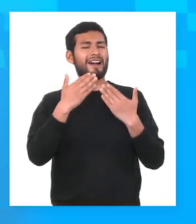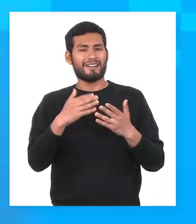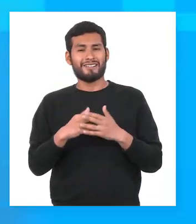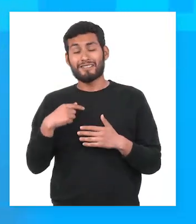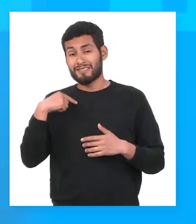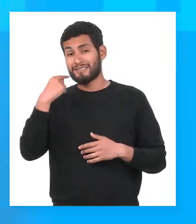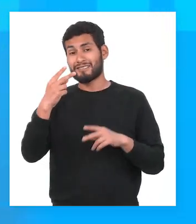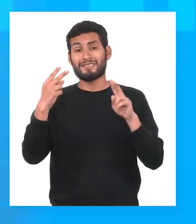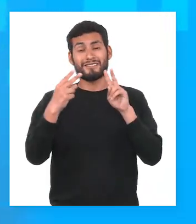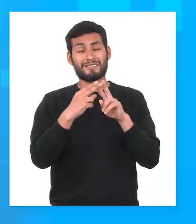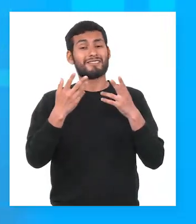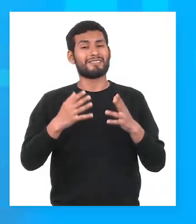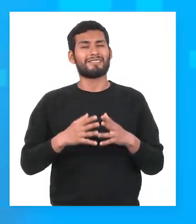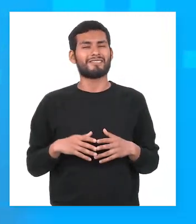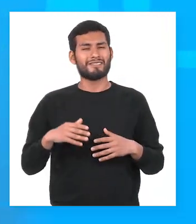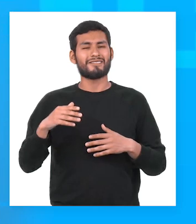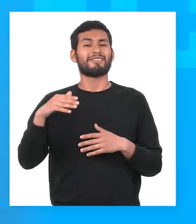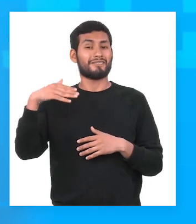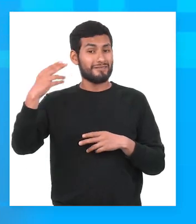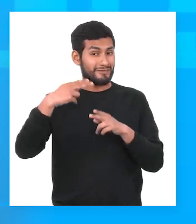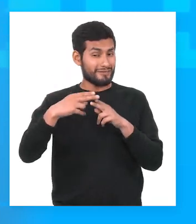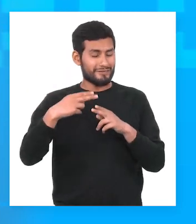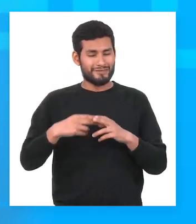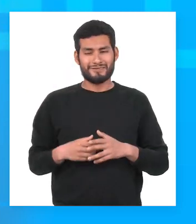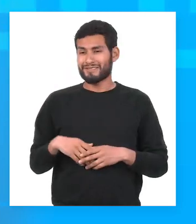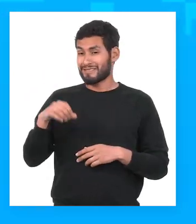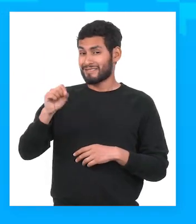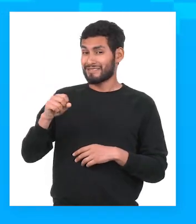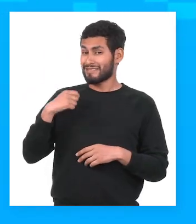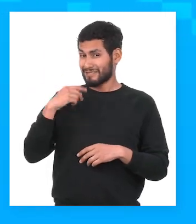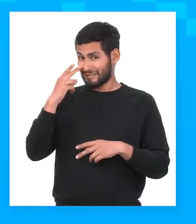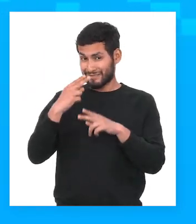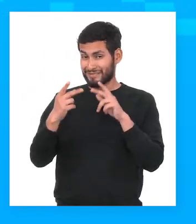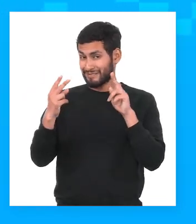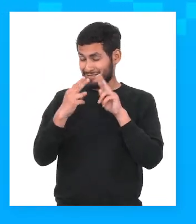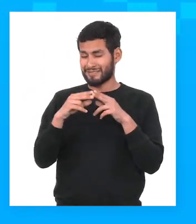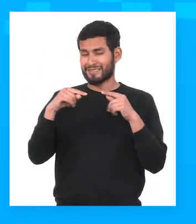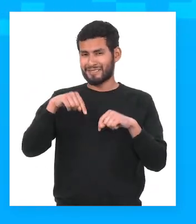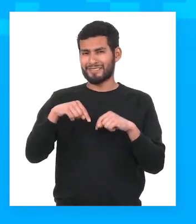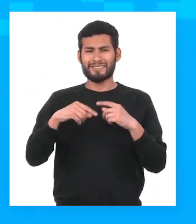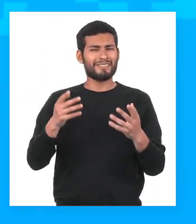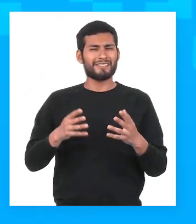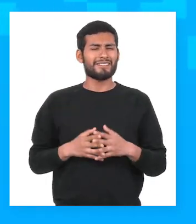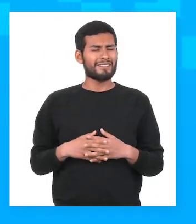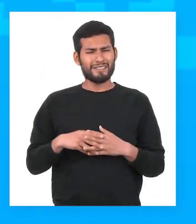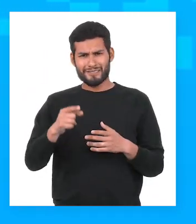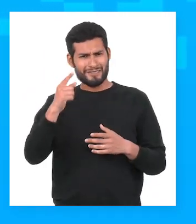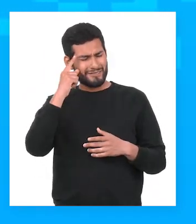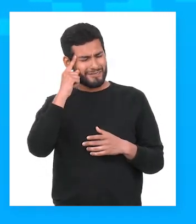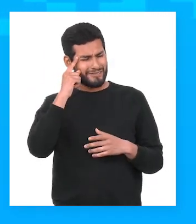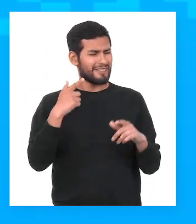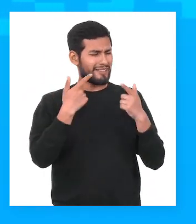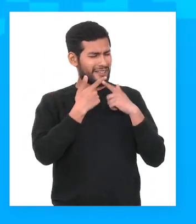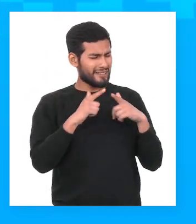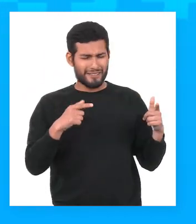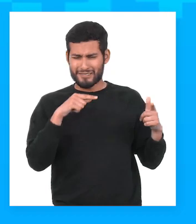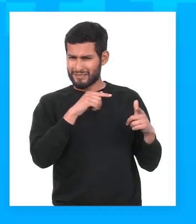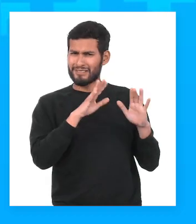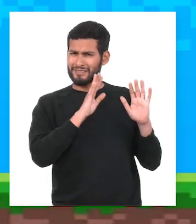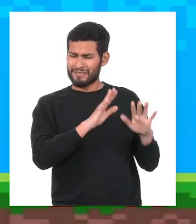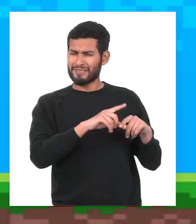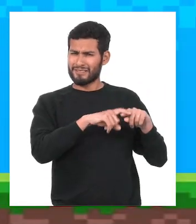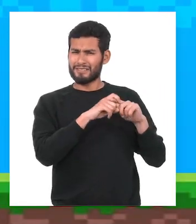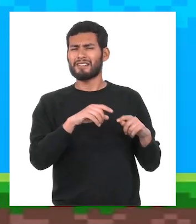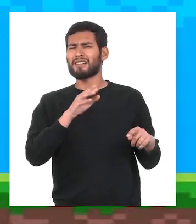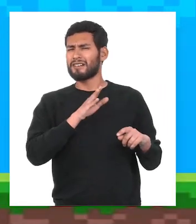Profe, muchas gracias. Nos volveremos a reencontrar en un momento. Sí, profe. Nos vemos en un instante. Ahora, Rafael, ¿te parece si viajamos